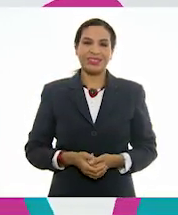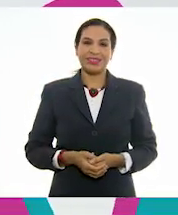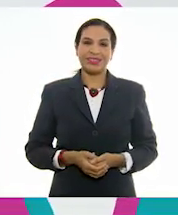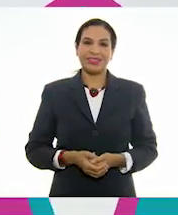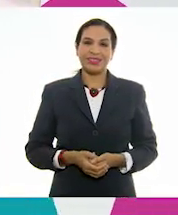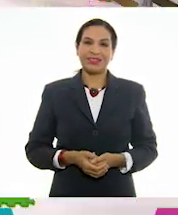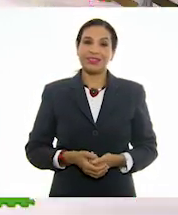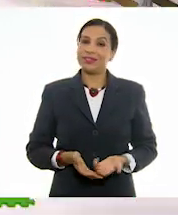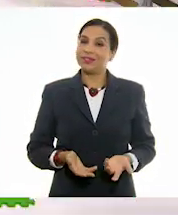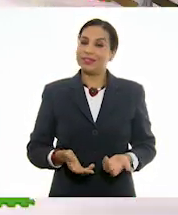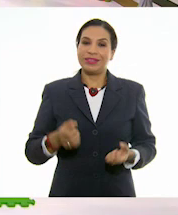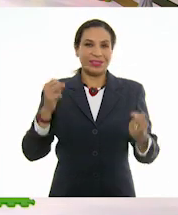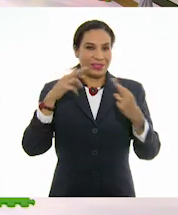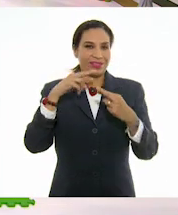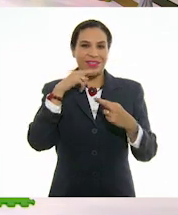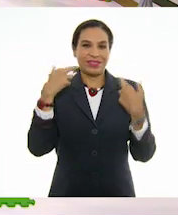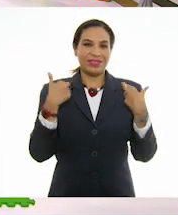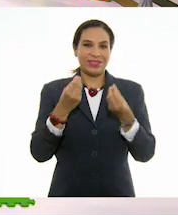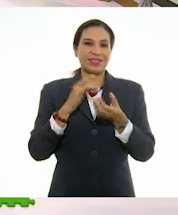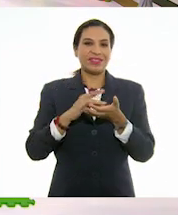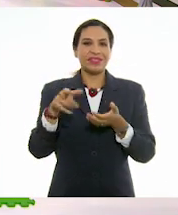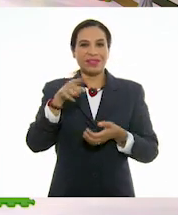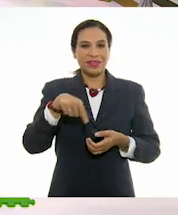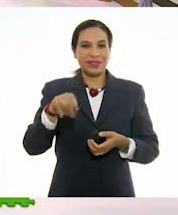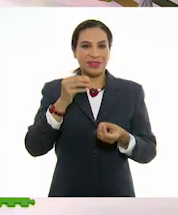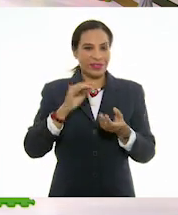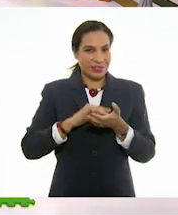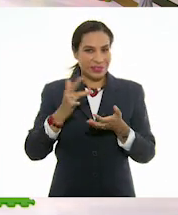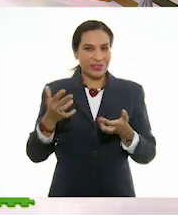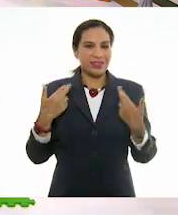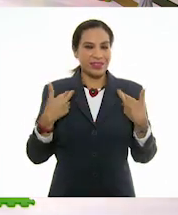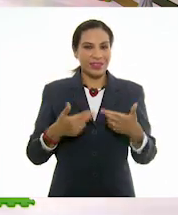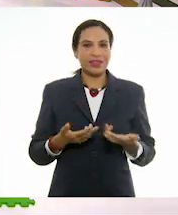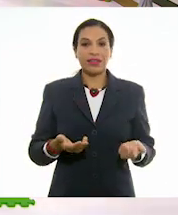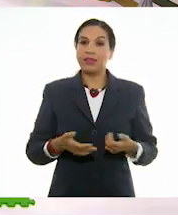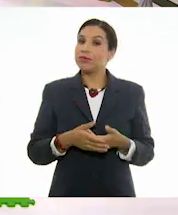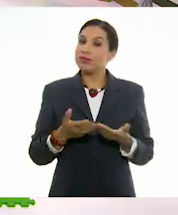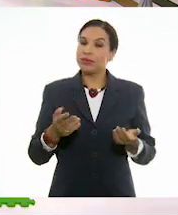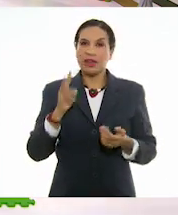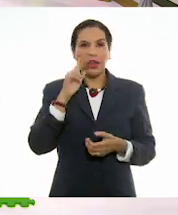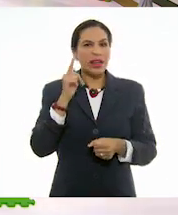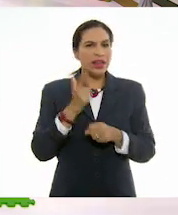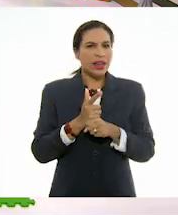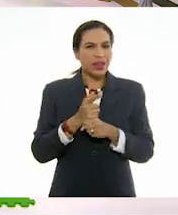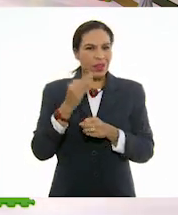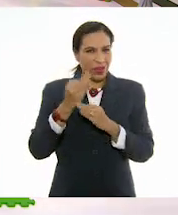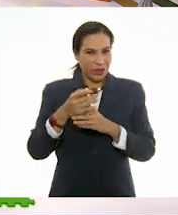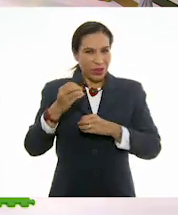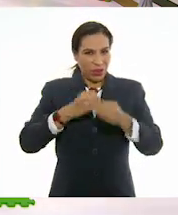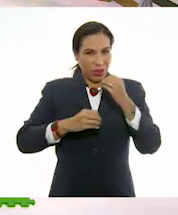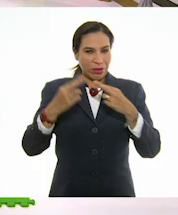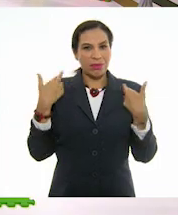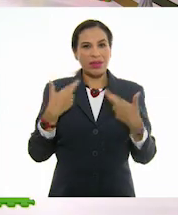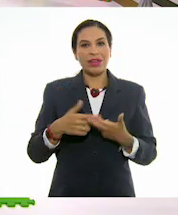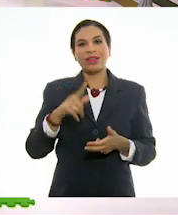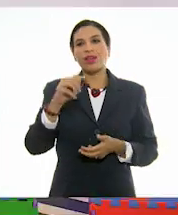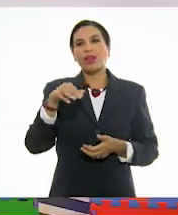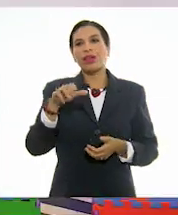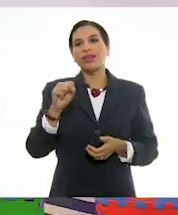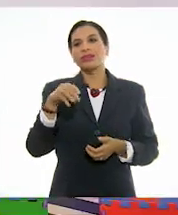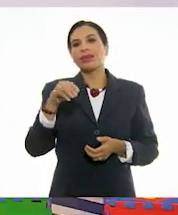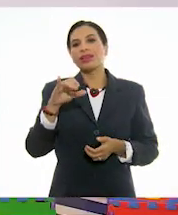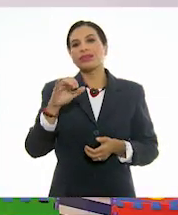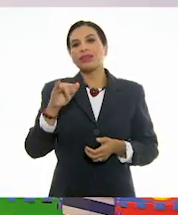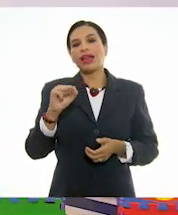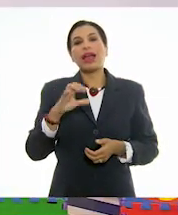Oh, hasta luego, maestro. Muchas gracias a ustedes. Muchas gracias. Bueno, notamos que en esta obra del maestro Tomás Macías se